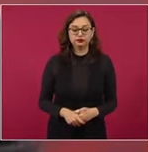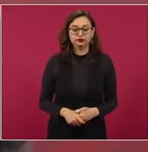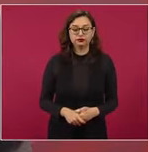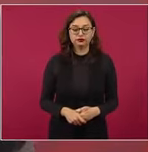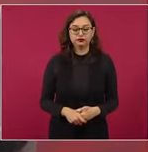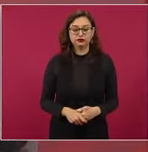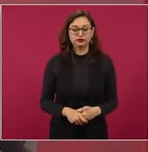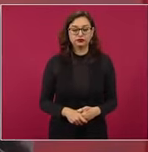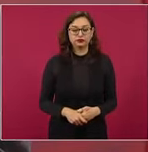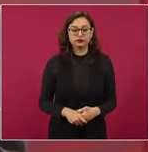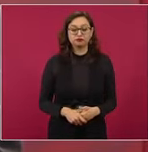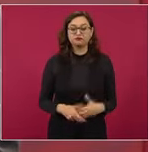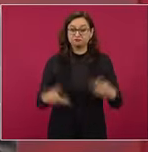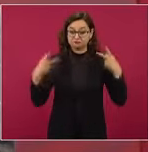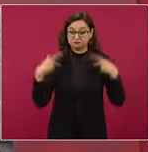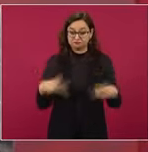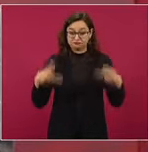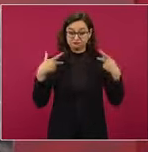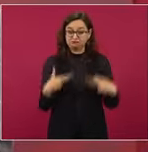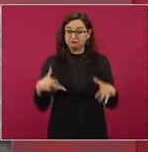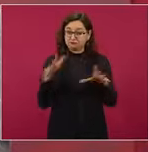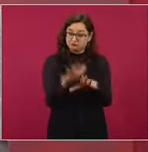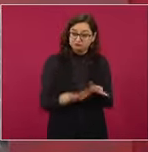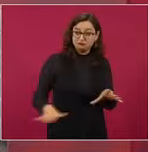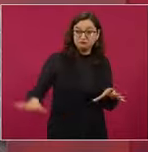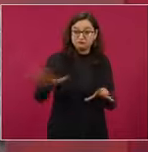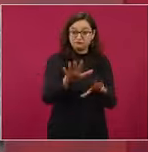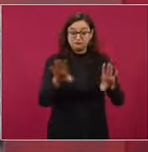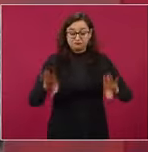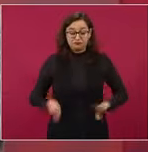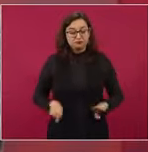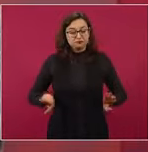es leal cuando